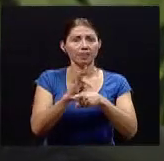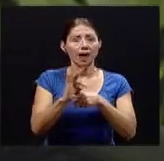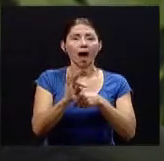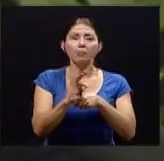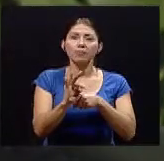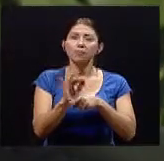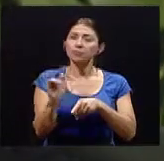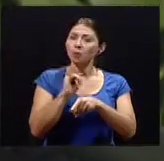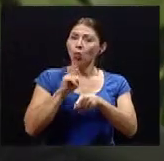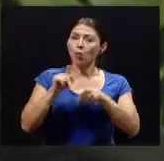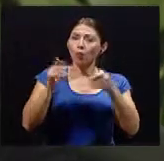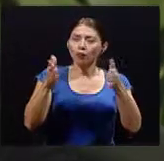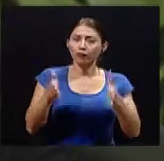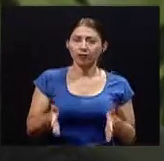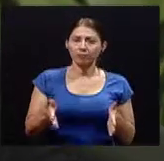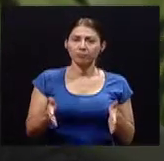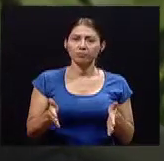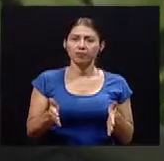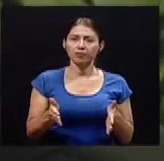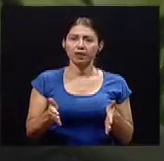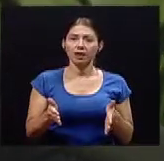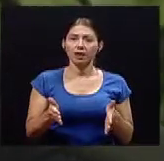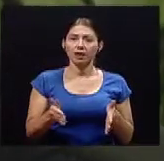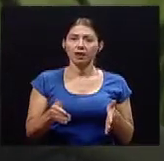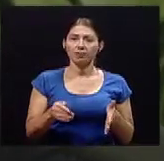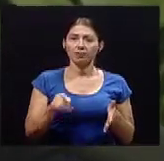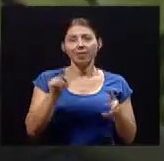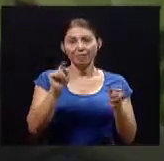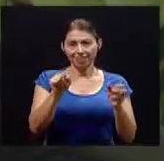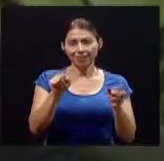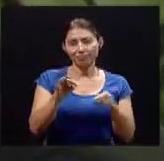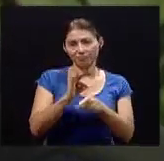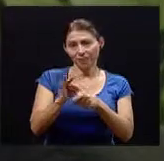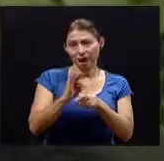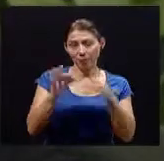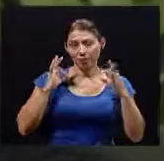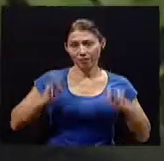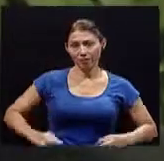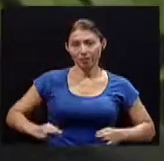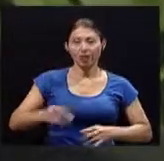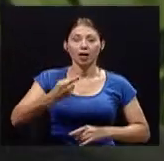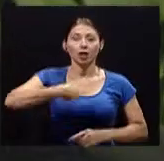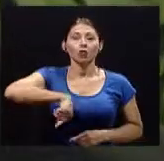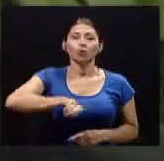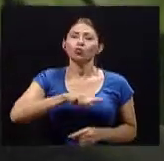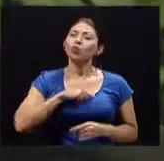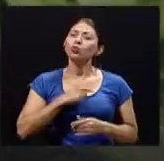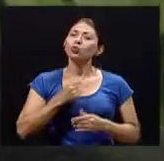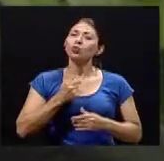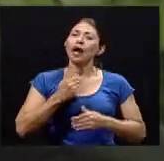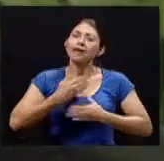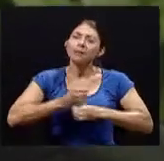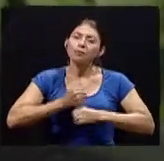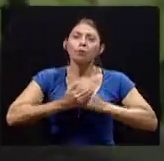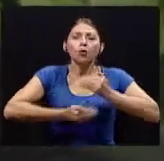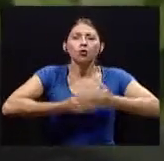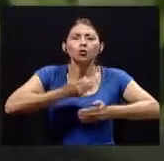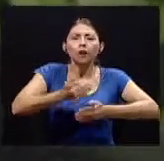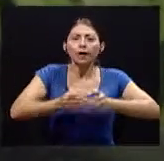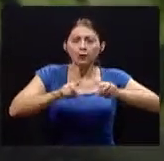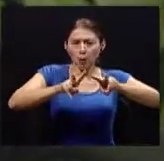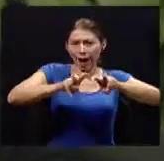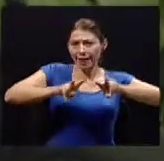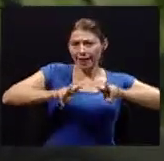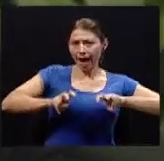procesos de análisis de postura y de movimiento de las personas para en este caso corregir